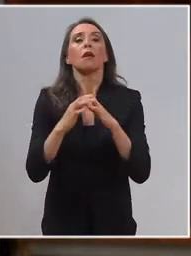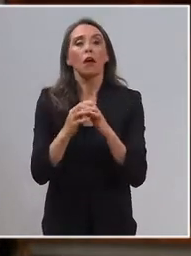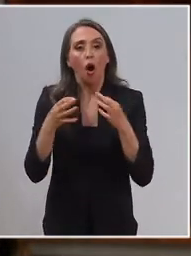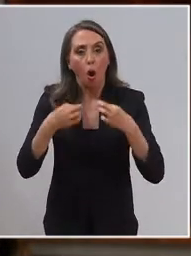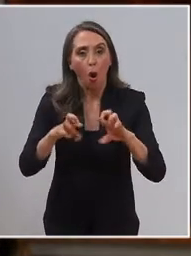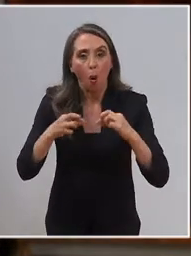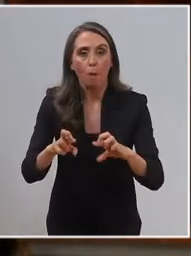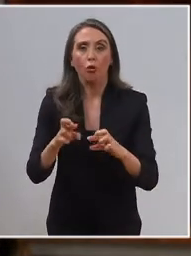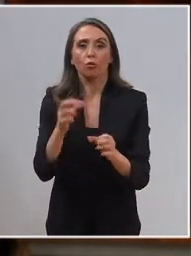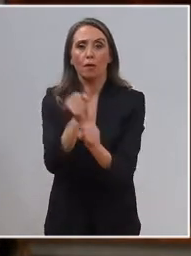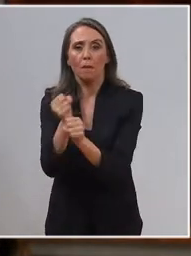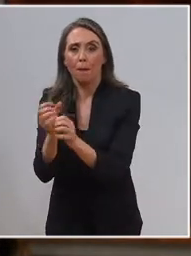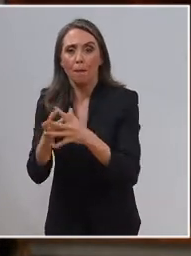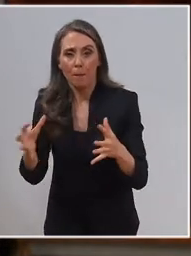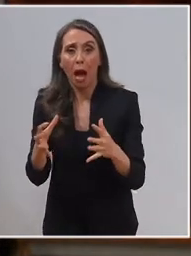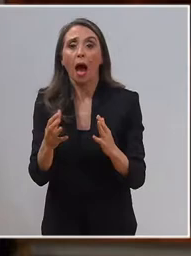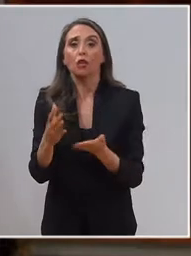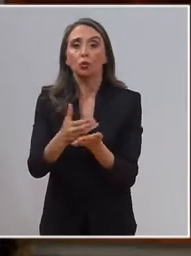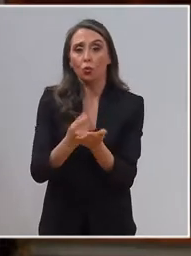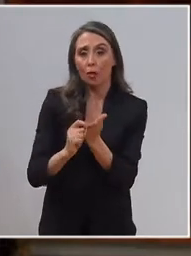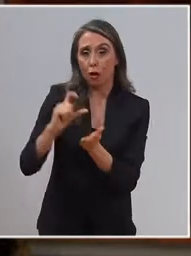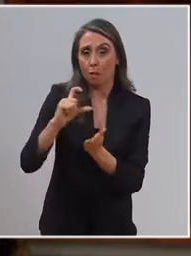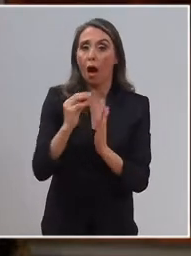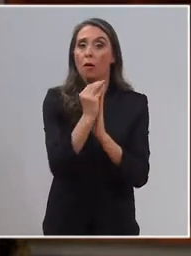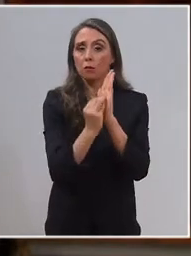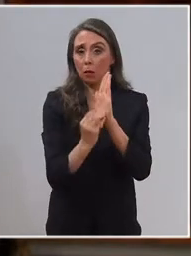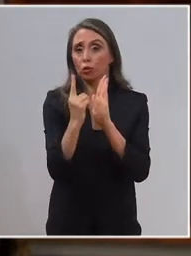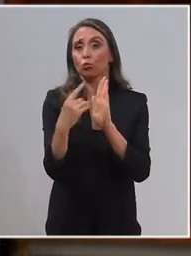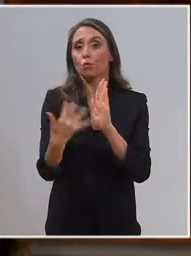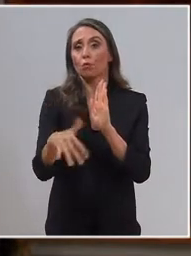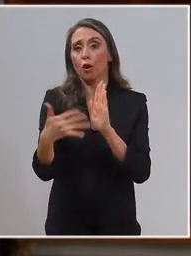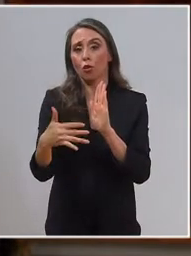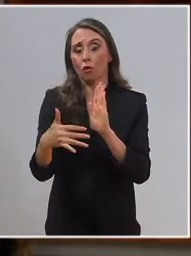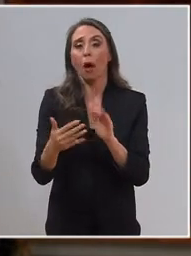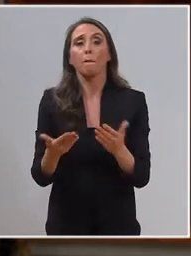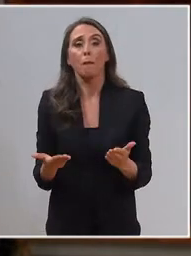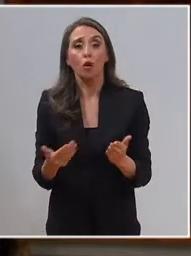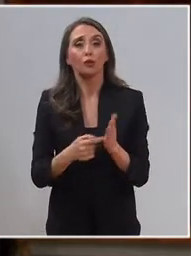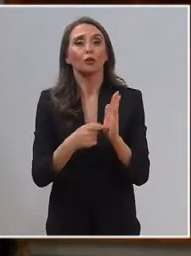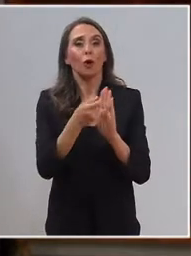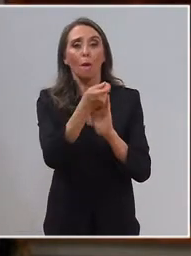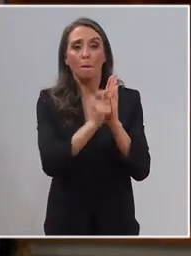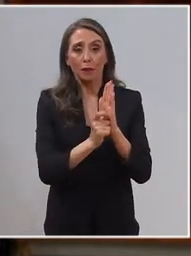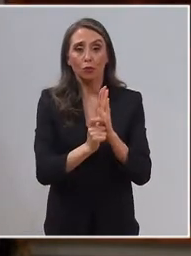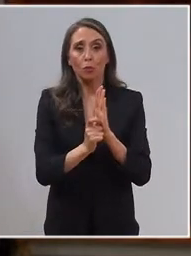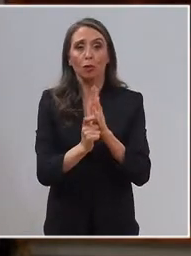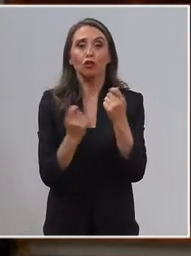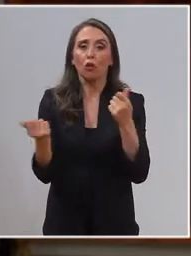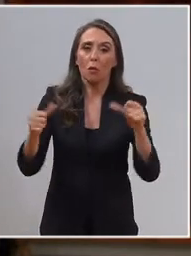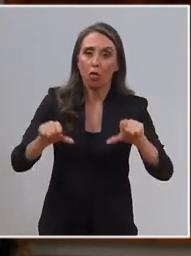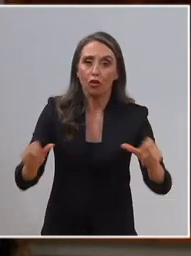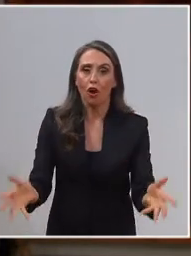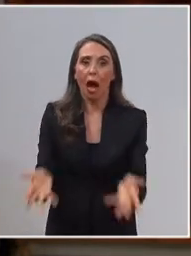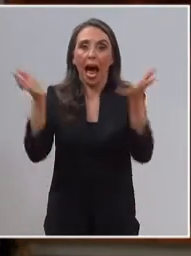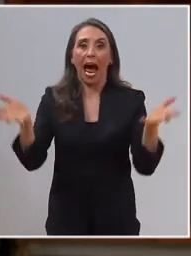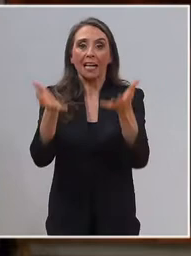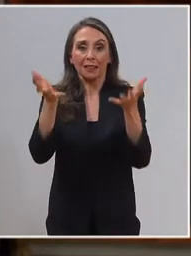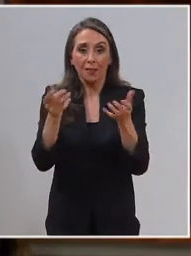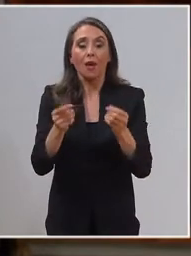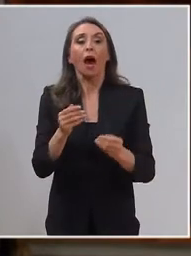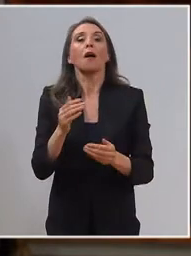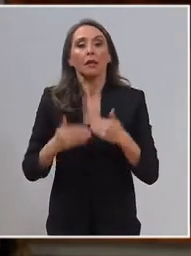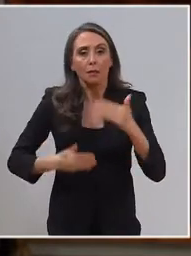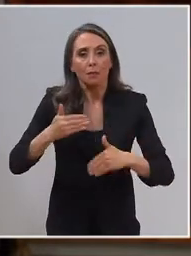y mejorar los salarios es también una gran prioridad. Por eso este es un presupuesto reactivador. Para mantener y